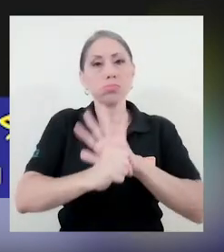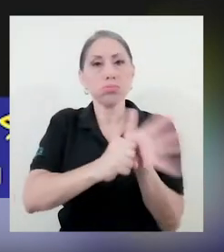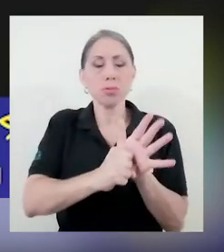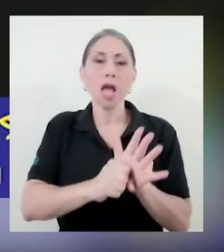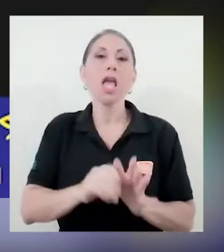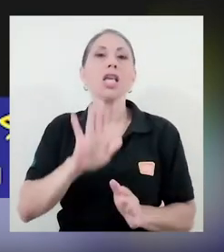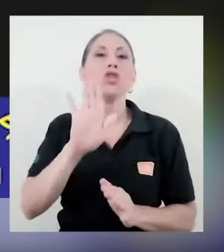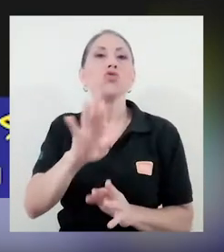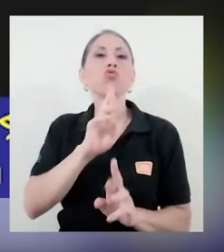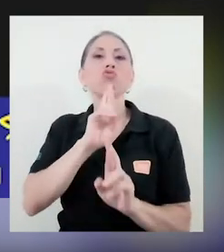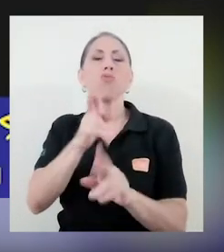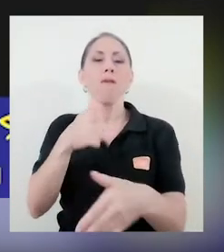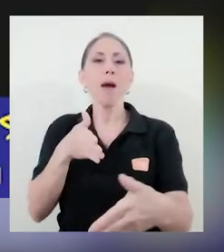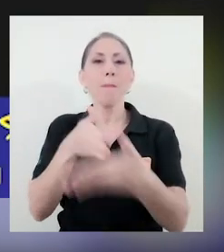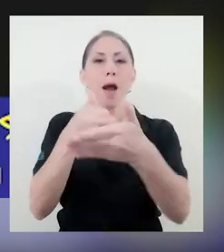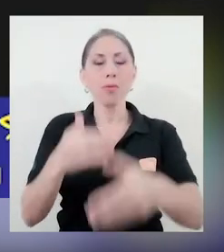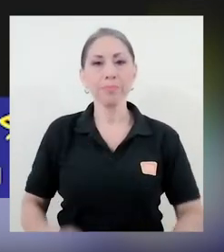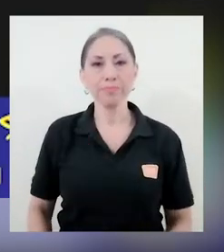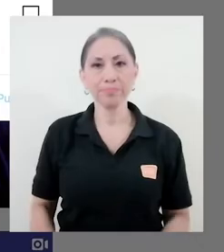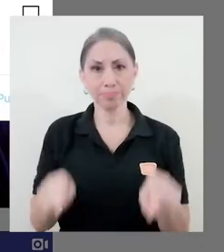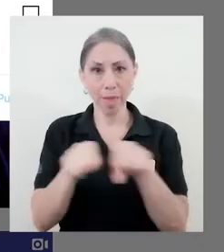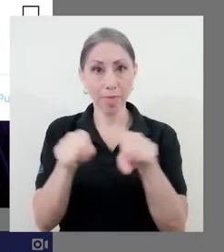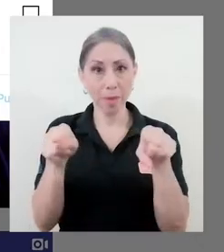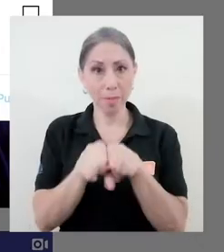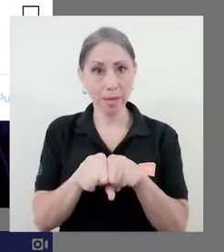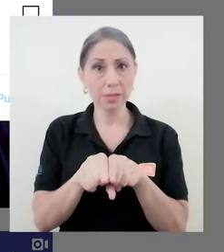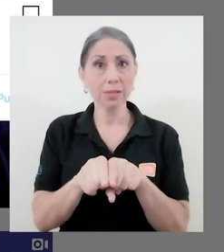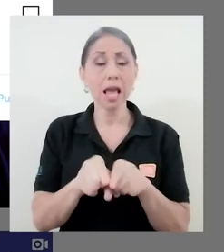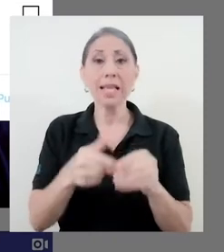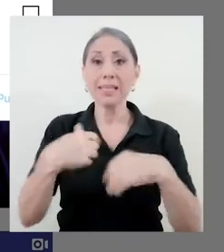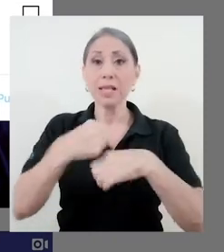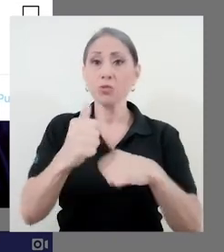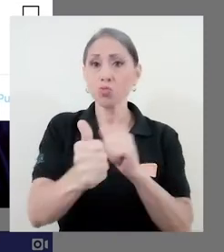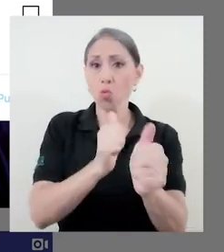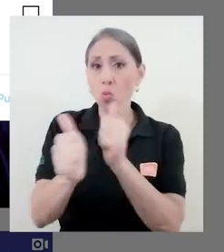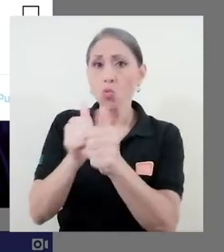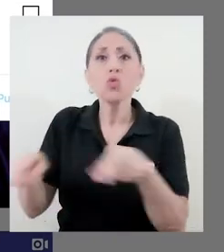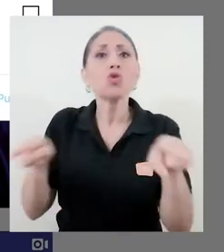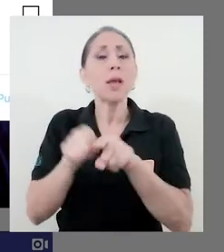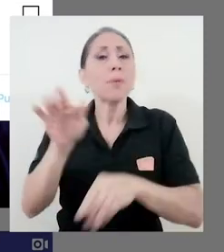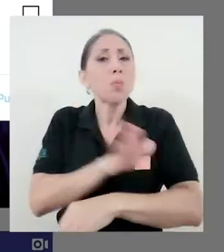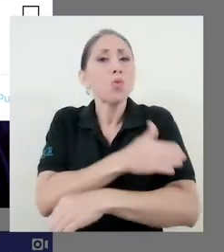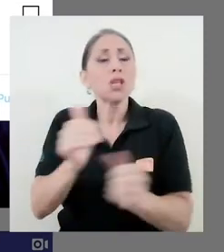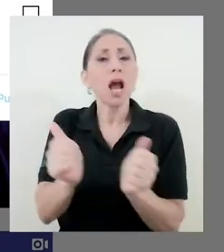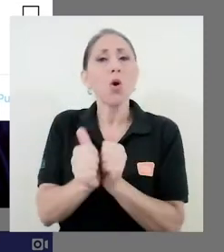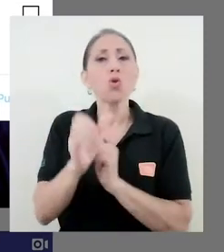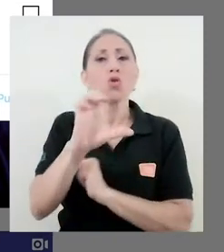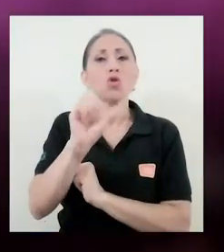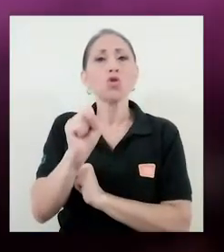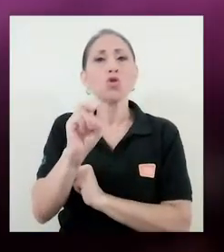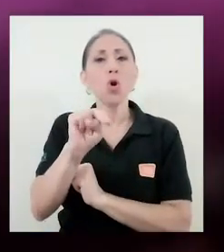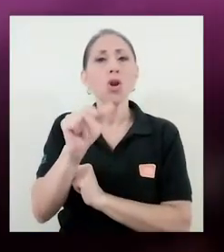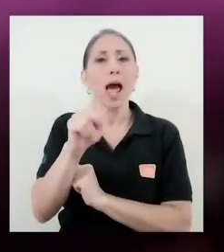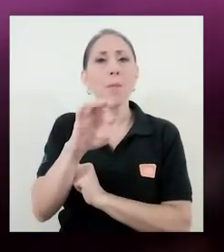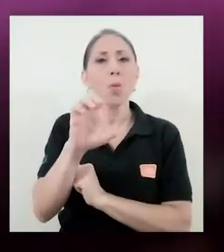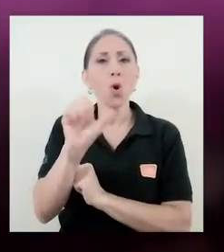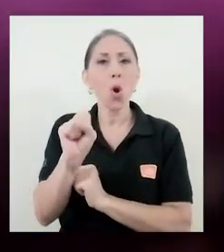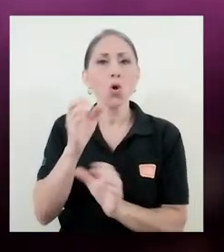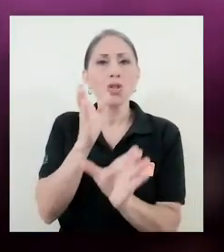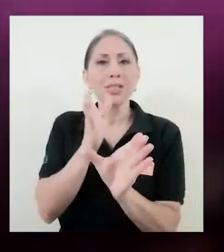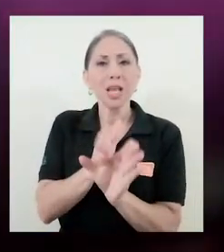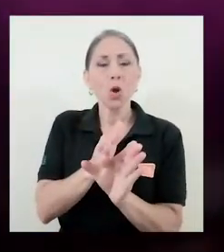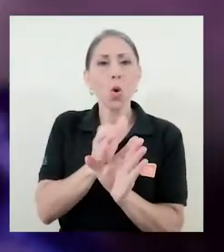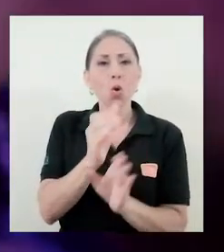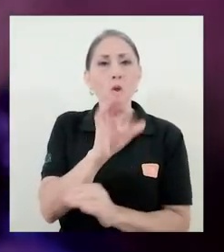-19 y sus repercusiones. Además, hubo concursos y hasta conciertos con Sonámbulo Psicotropical